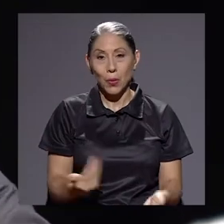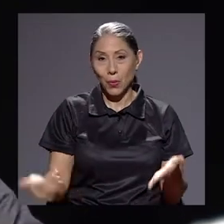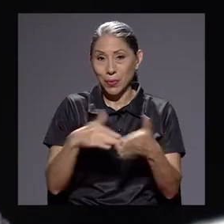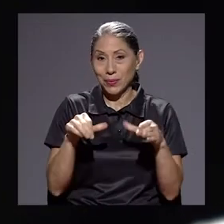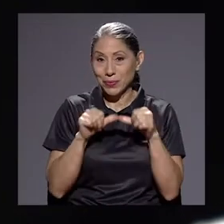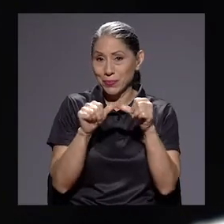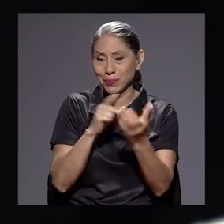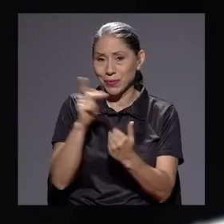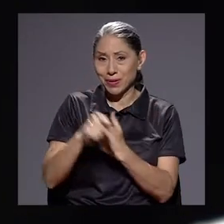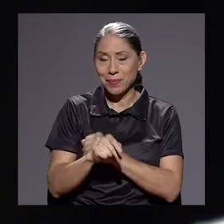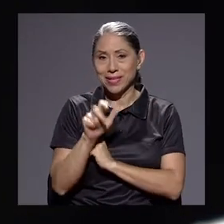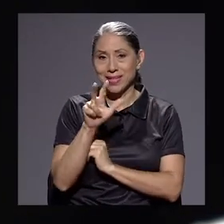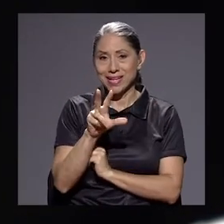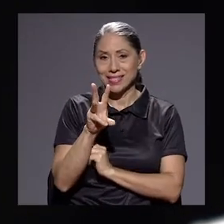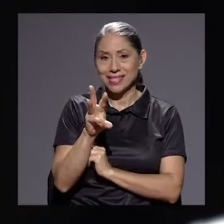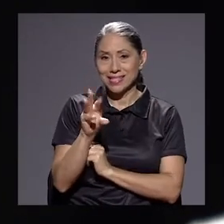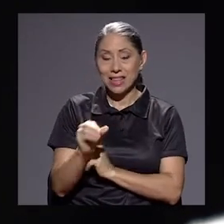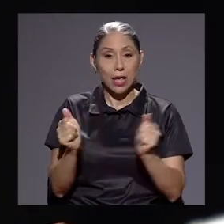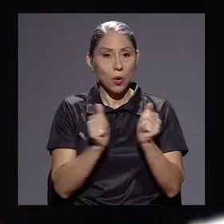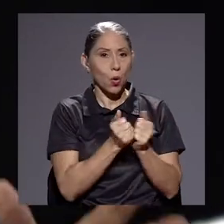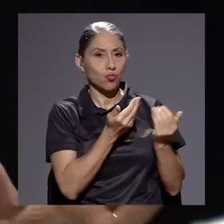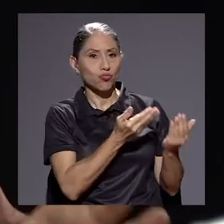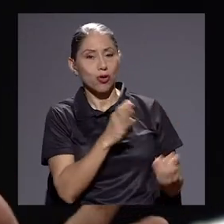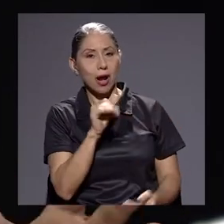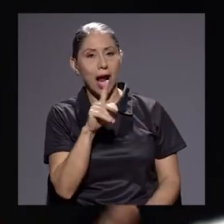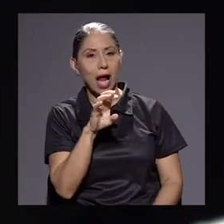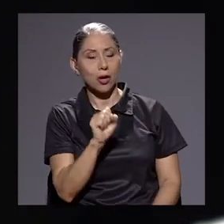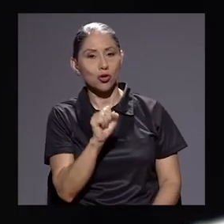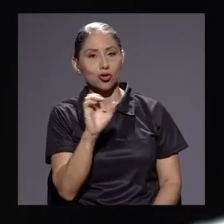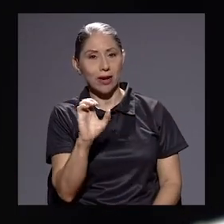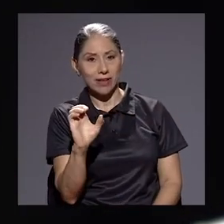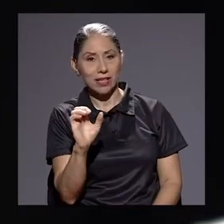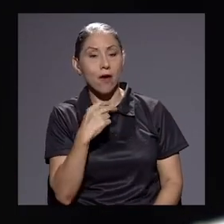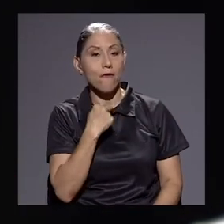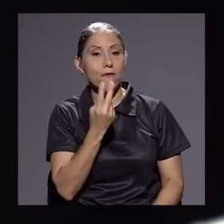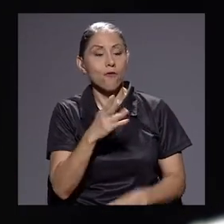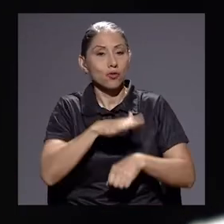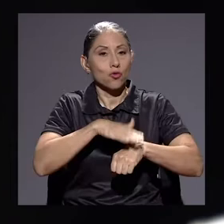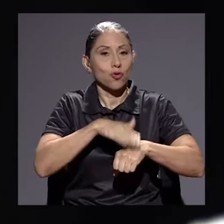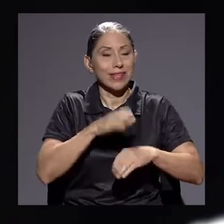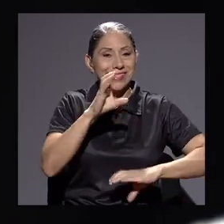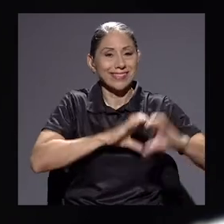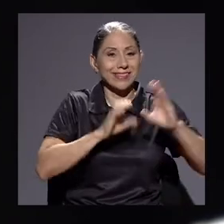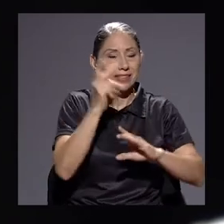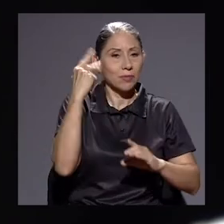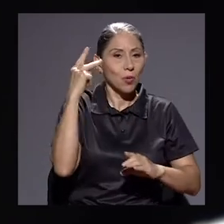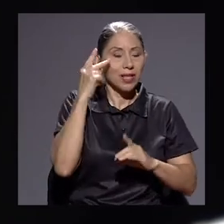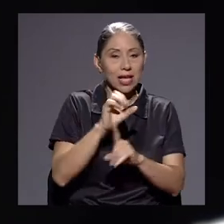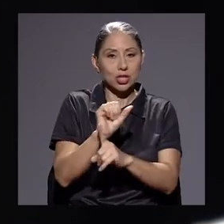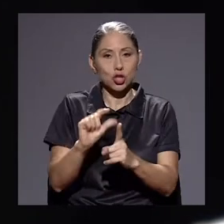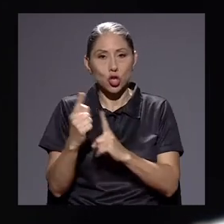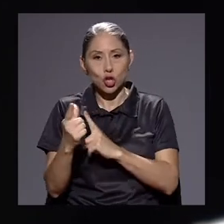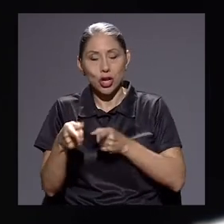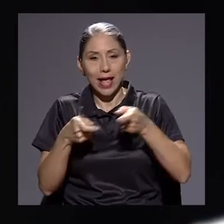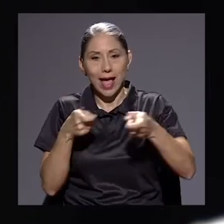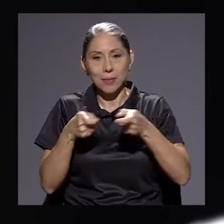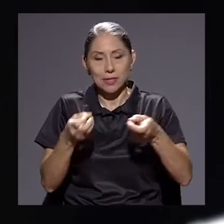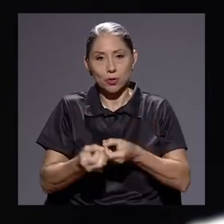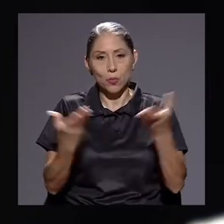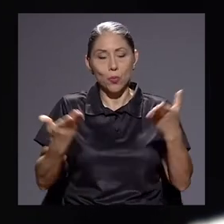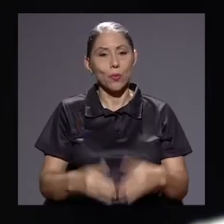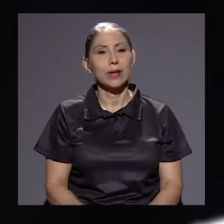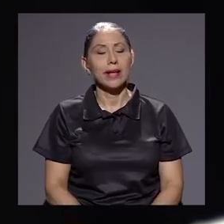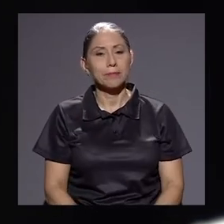Regresamos, estamos en 360 con don Carlos Carranza, una voz autorizada desde las ciencias políticas, la sociología y la administración pública. Don Carlos,